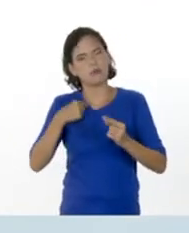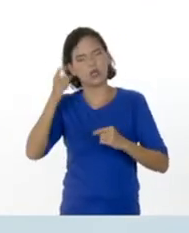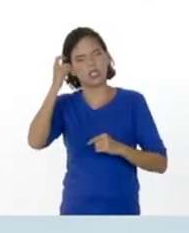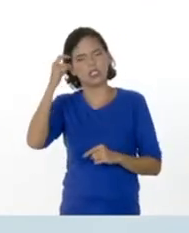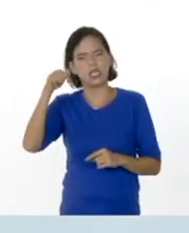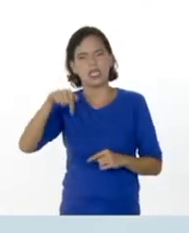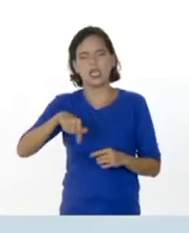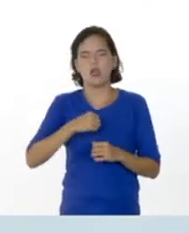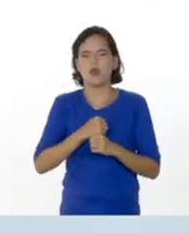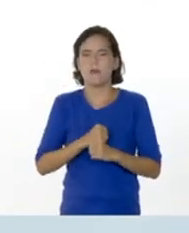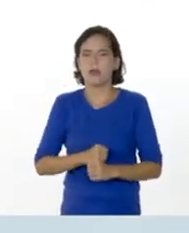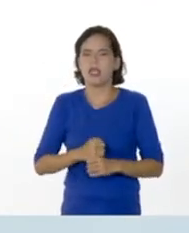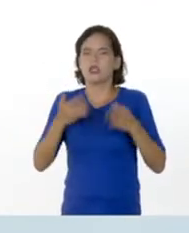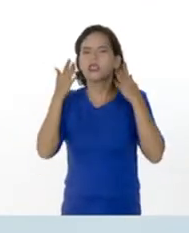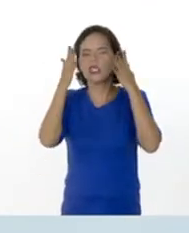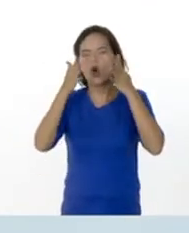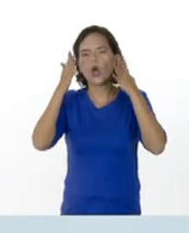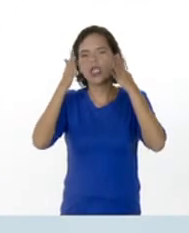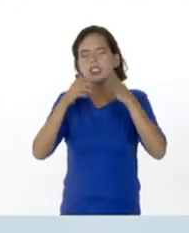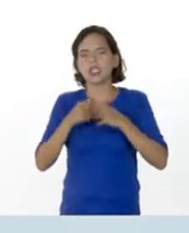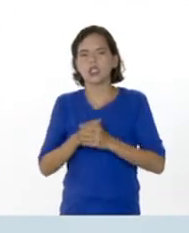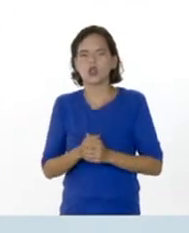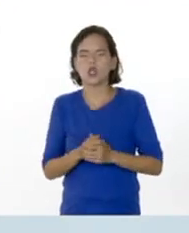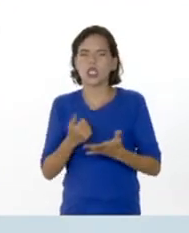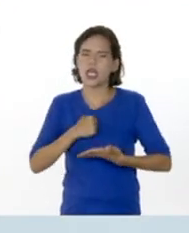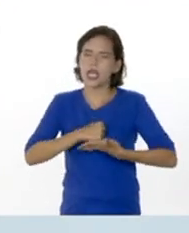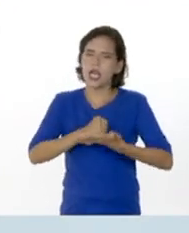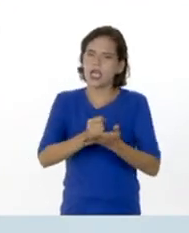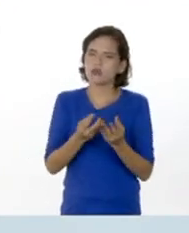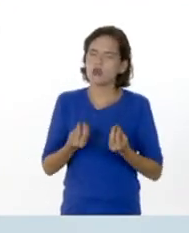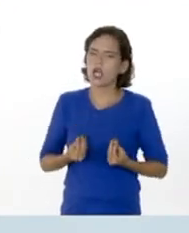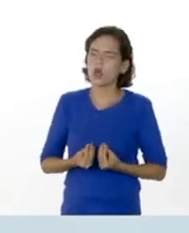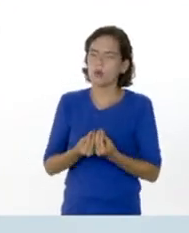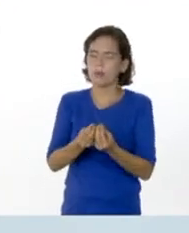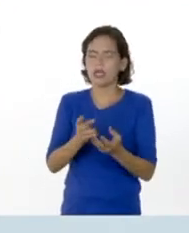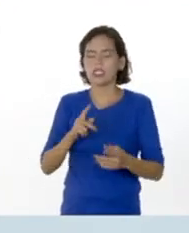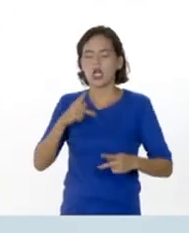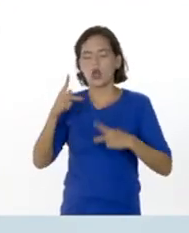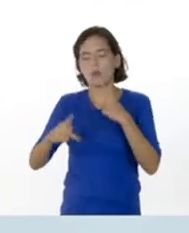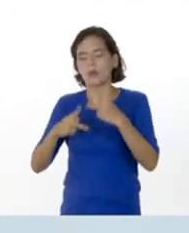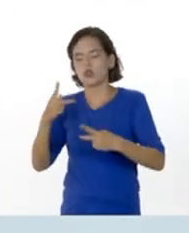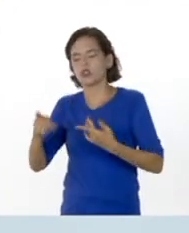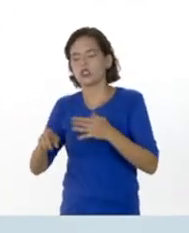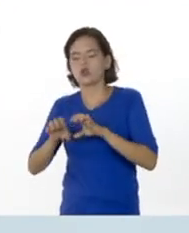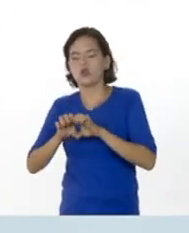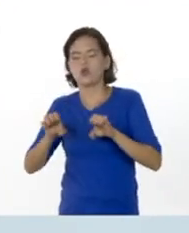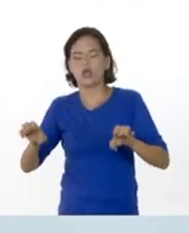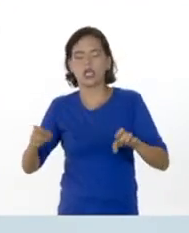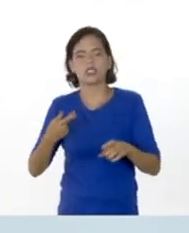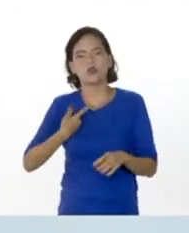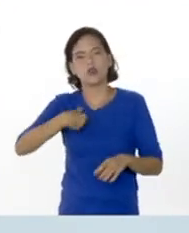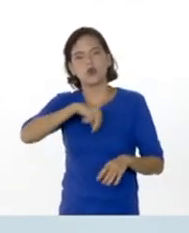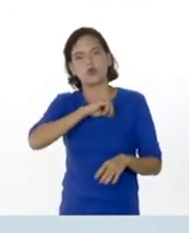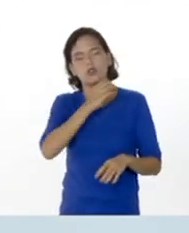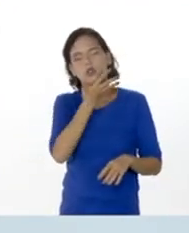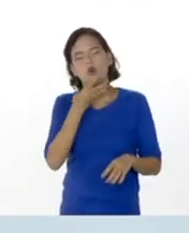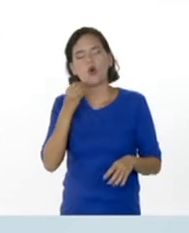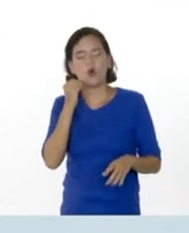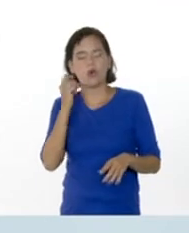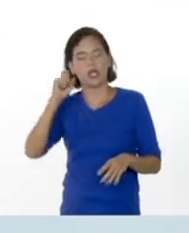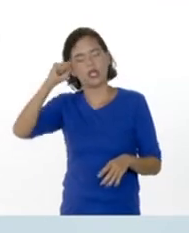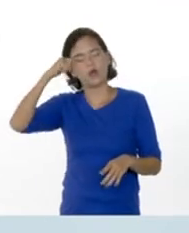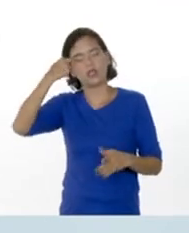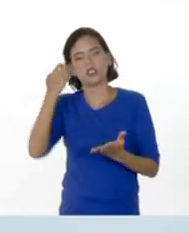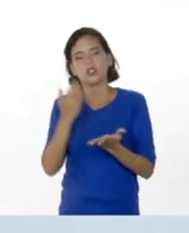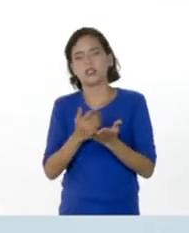esperando que estas orientaciones y recomendaciones les ayuden a acompañar los procesos educativos de nuestros jóvenes. Y por supuesto, recordando siempre